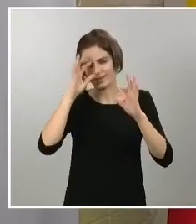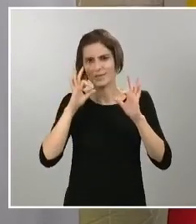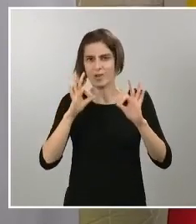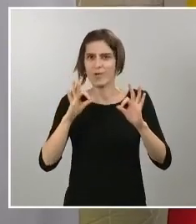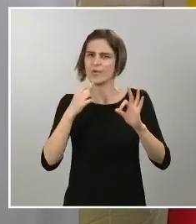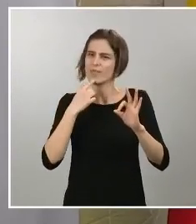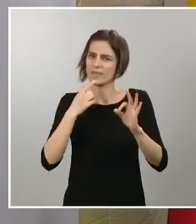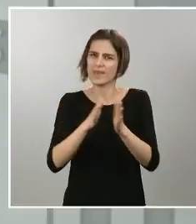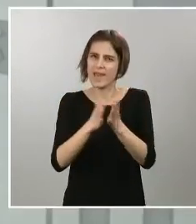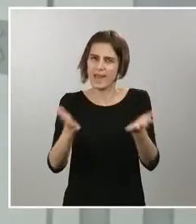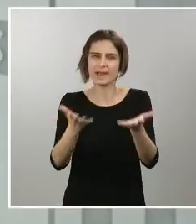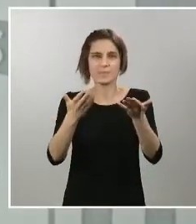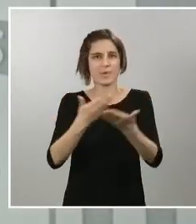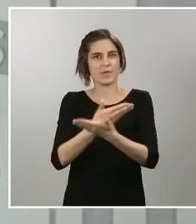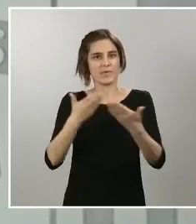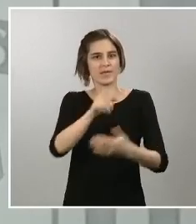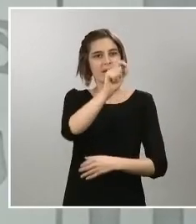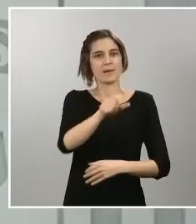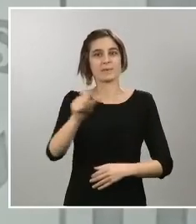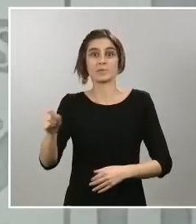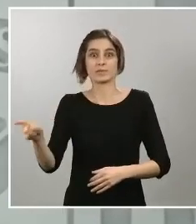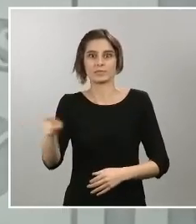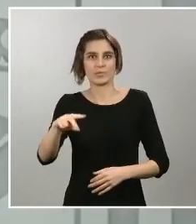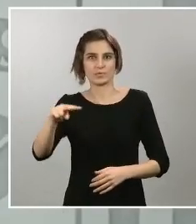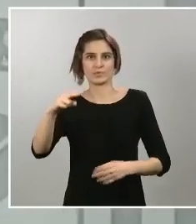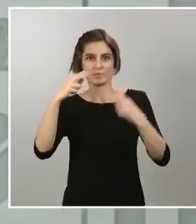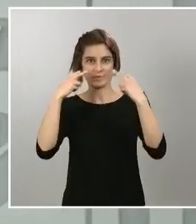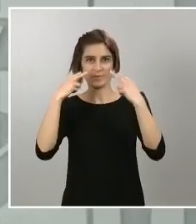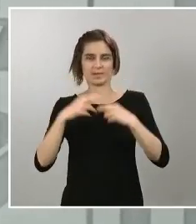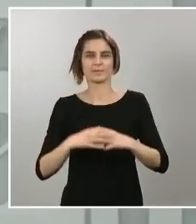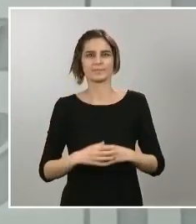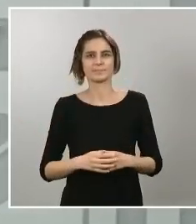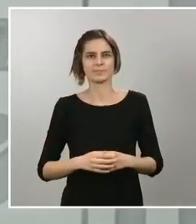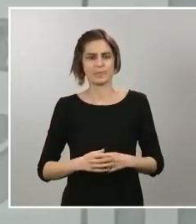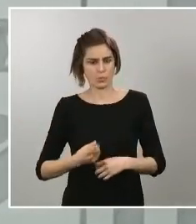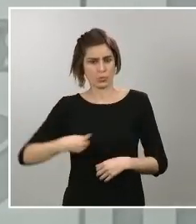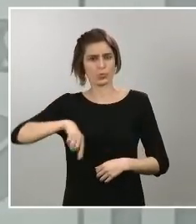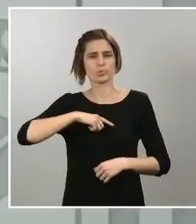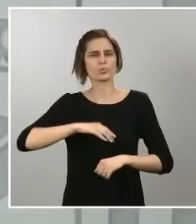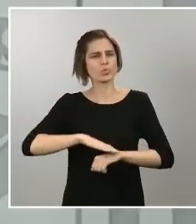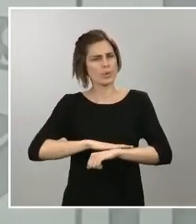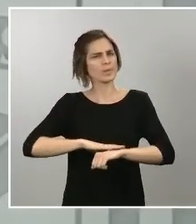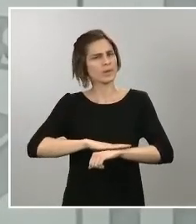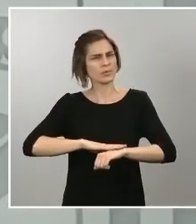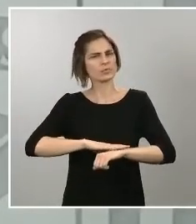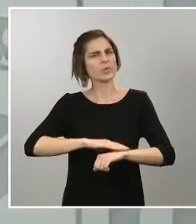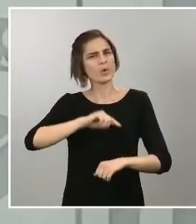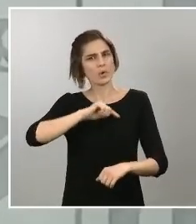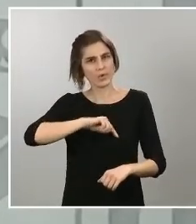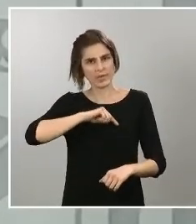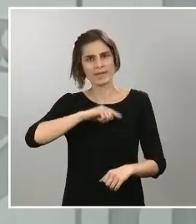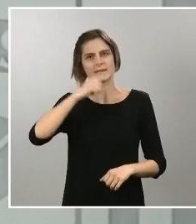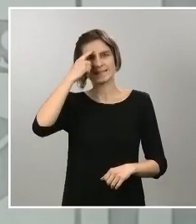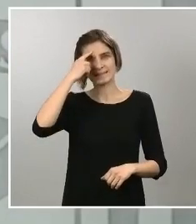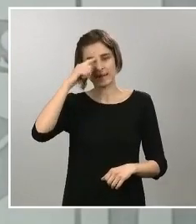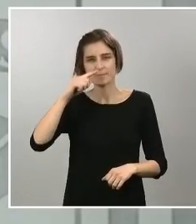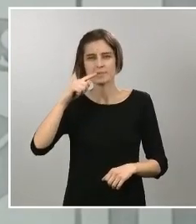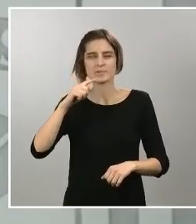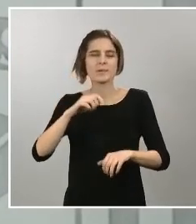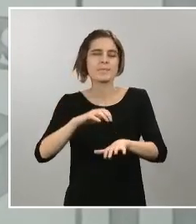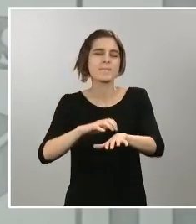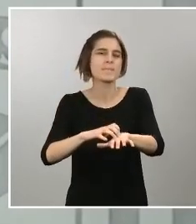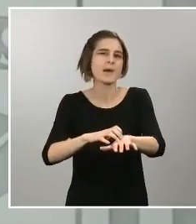personas que nos están viendo. Somos conscientes desde el Gobierno del sacrificio que están haciendo la inmensa mayoría de los